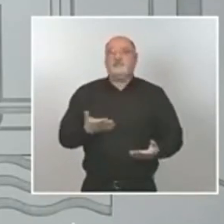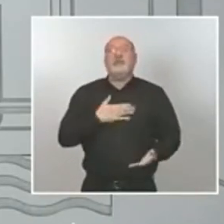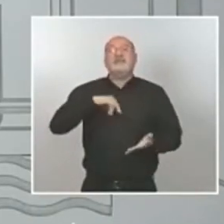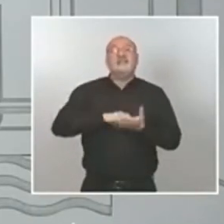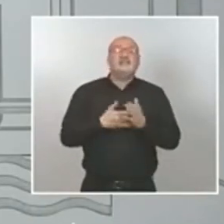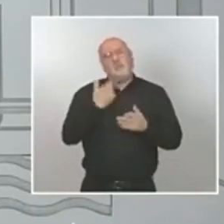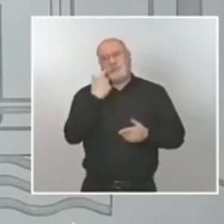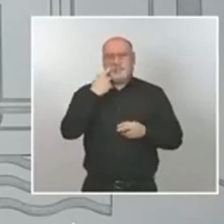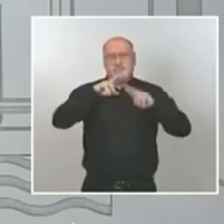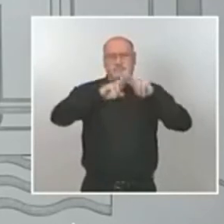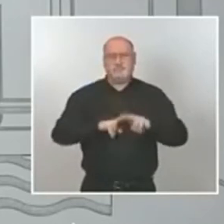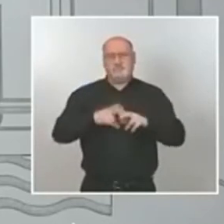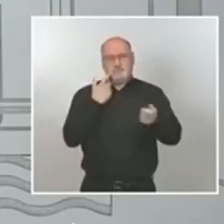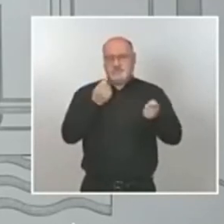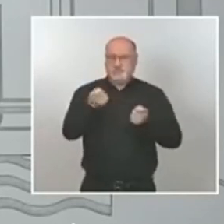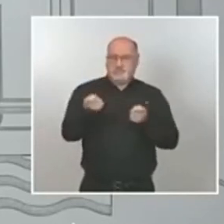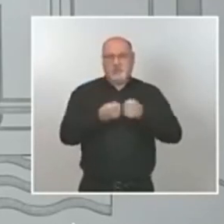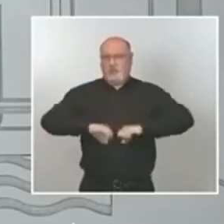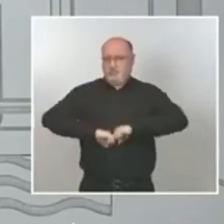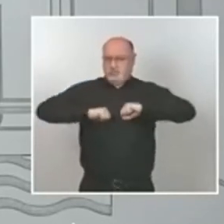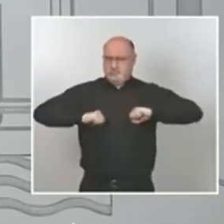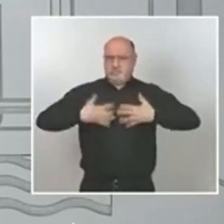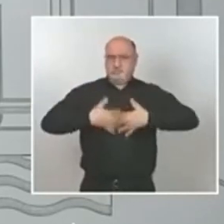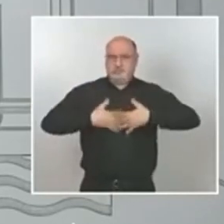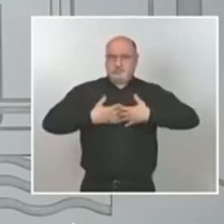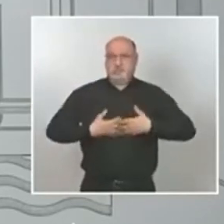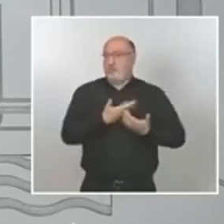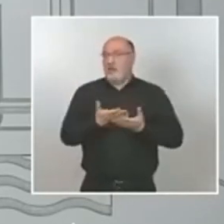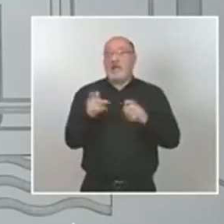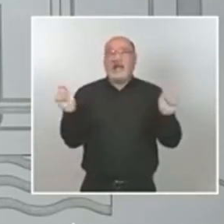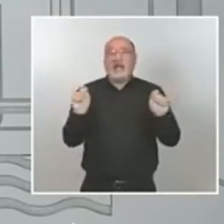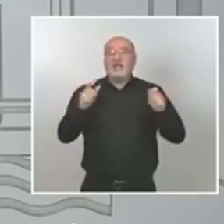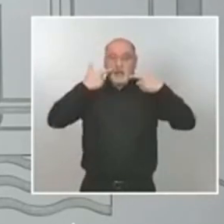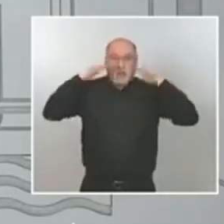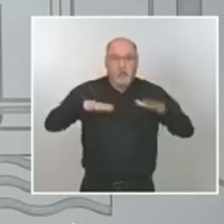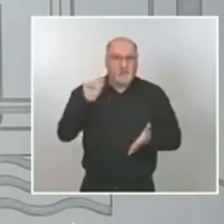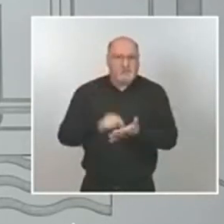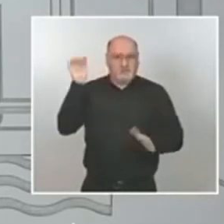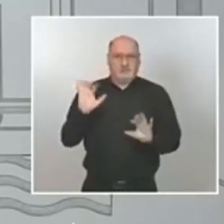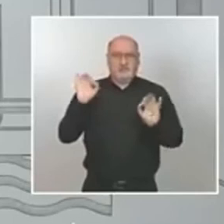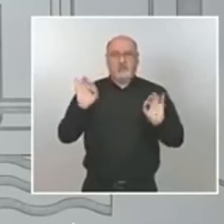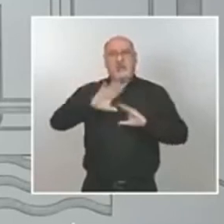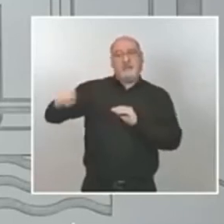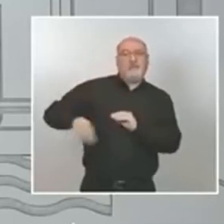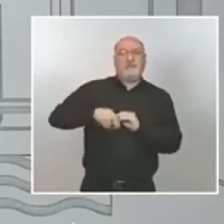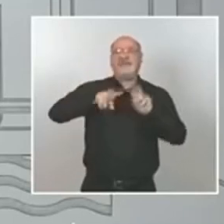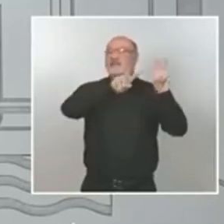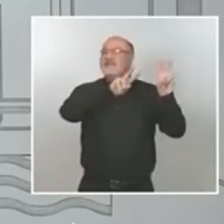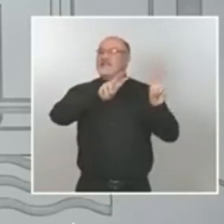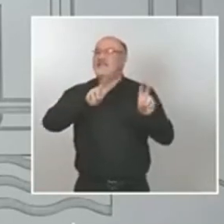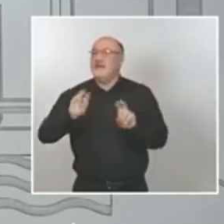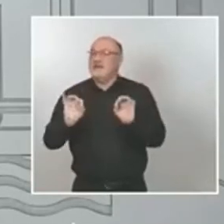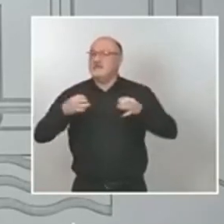robustos y funcionan son capaces de detectar alertas y también añadir las cuestiones que puedan digamos